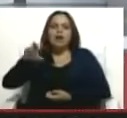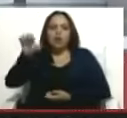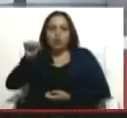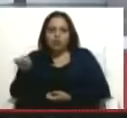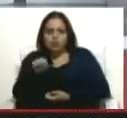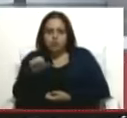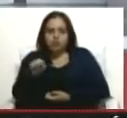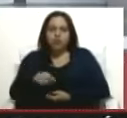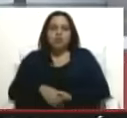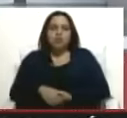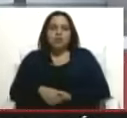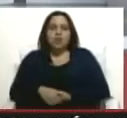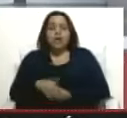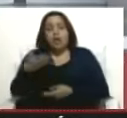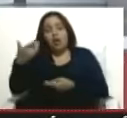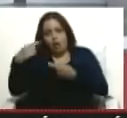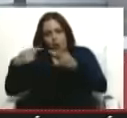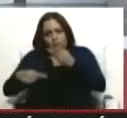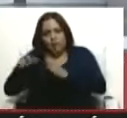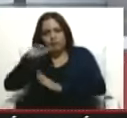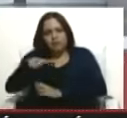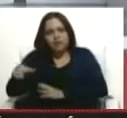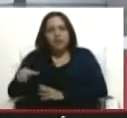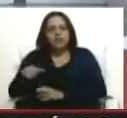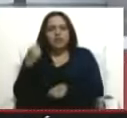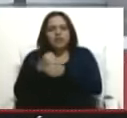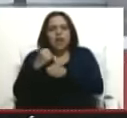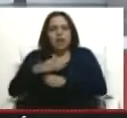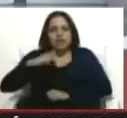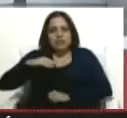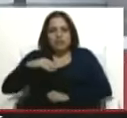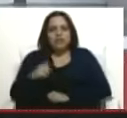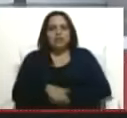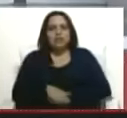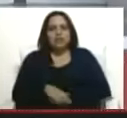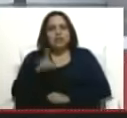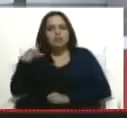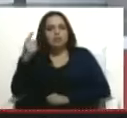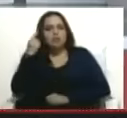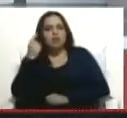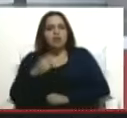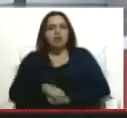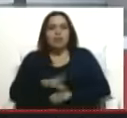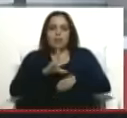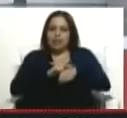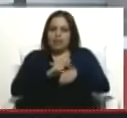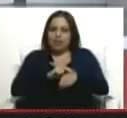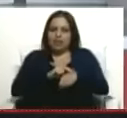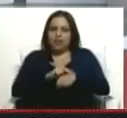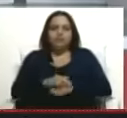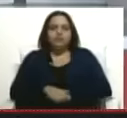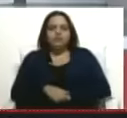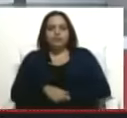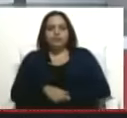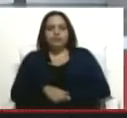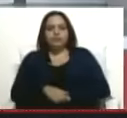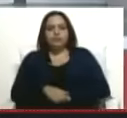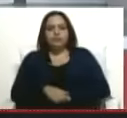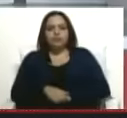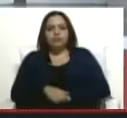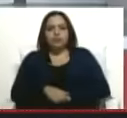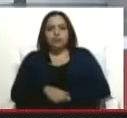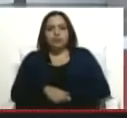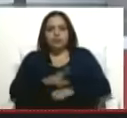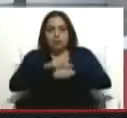funcionarios del CICPC, Edgar Trillo, Gilbert Cruz y Teresa Pinto. Y a la patóloga Solange,